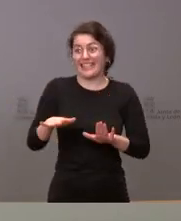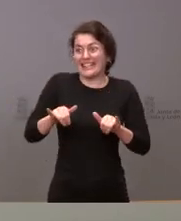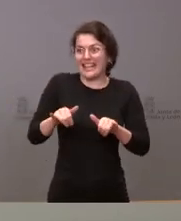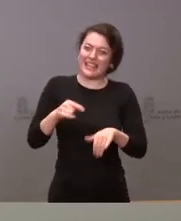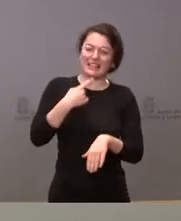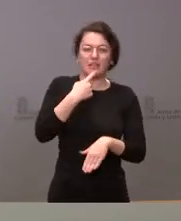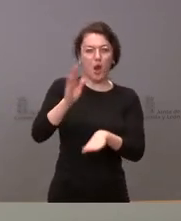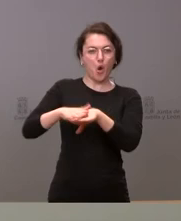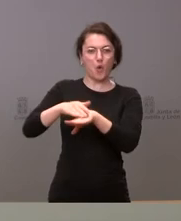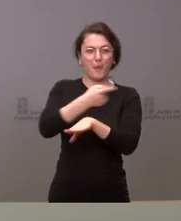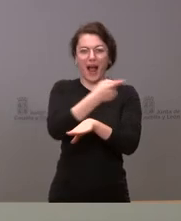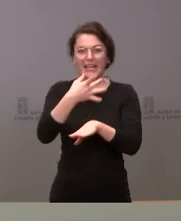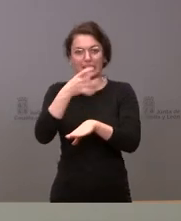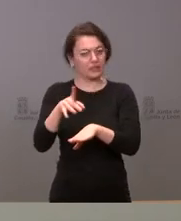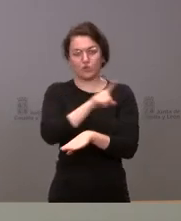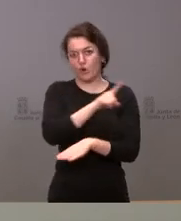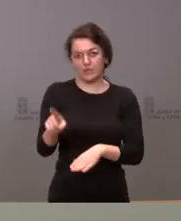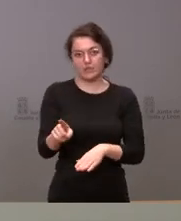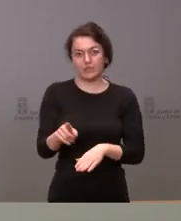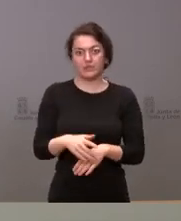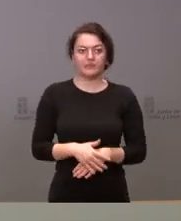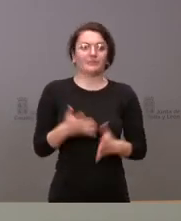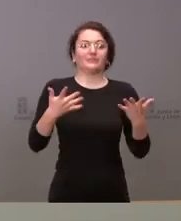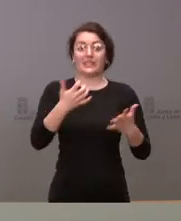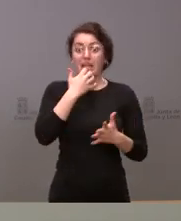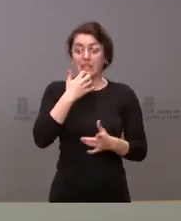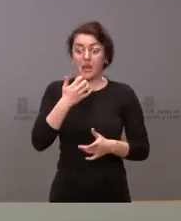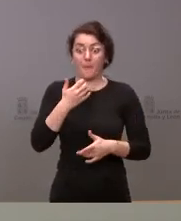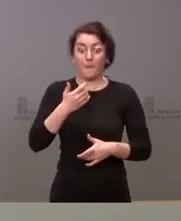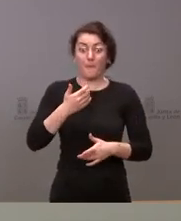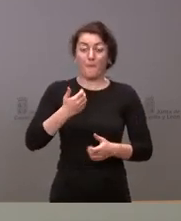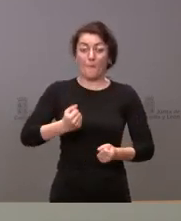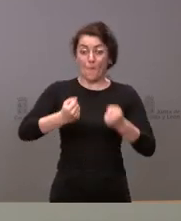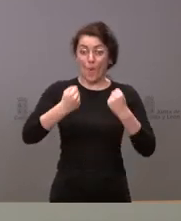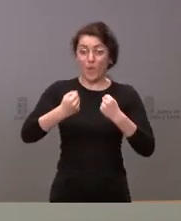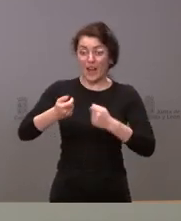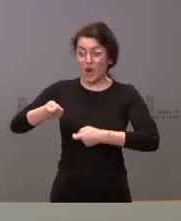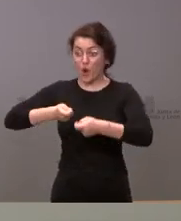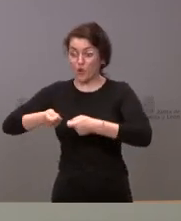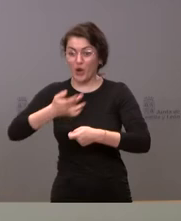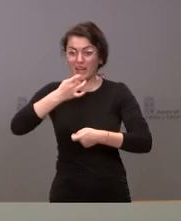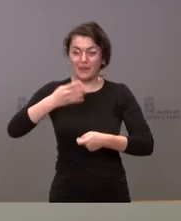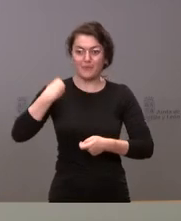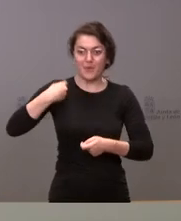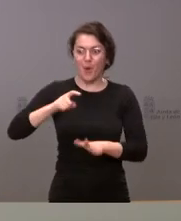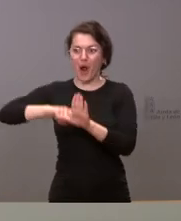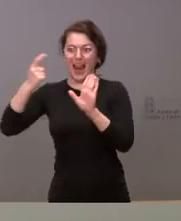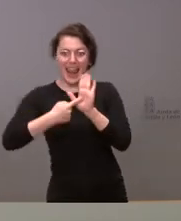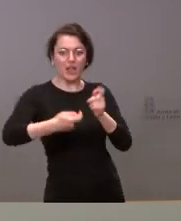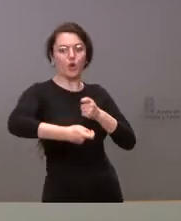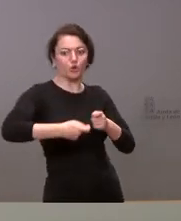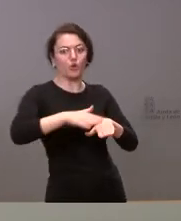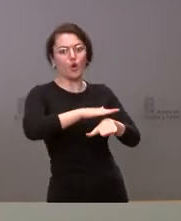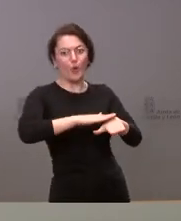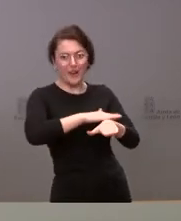al contrario si algún poder controla a otro en una democracia es el legislativo al ejecutivo y por tanto nosotros no estamos aquí